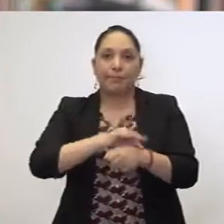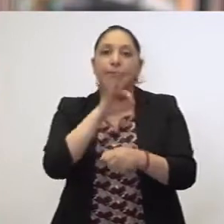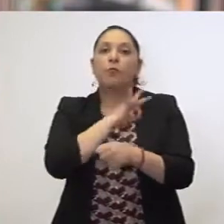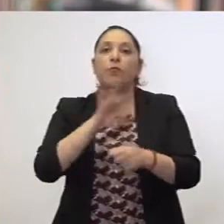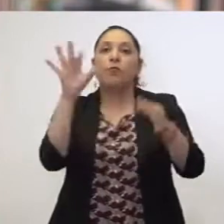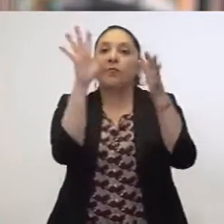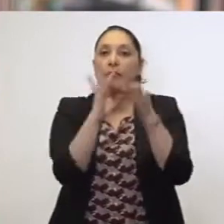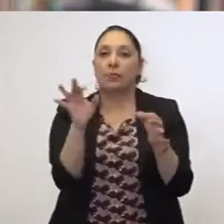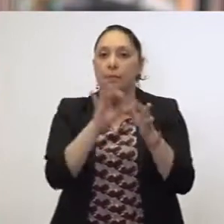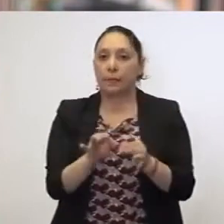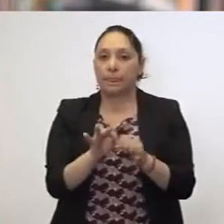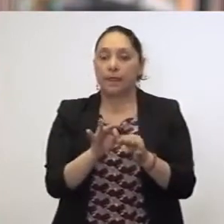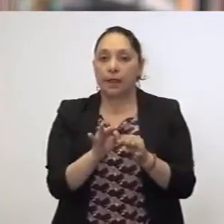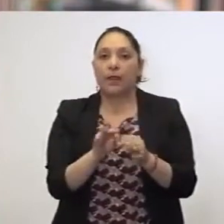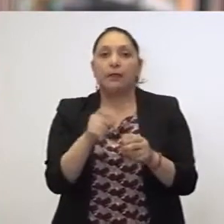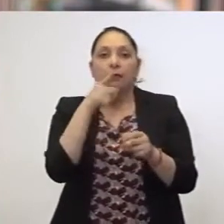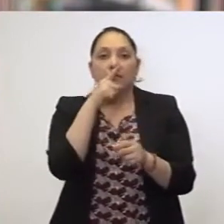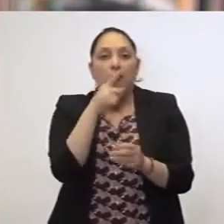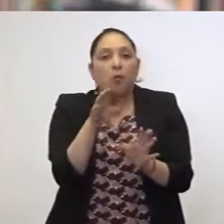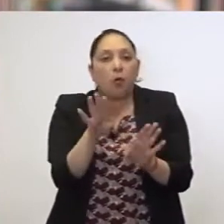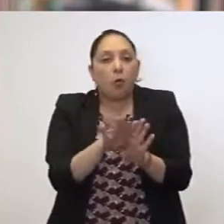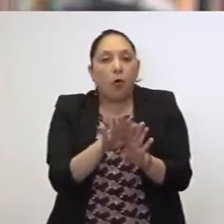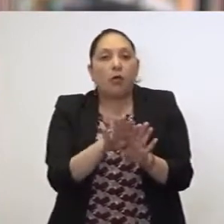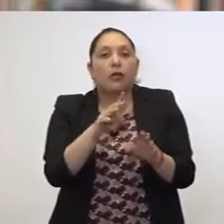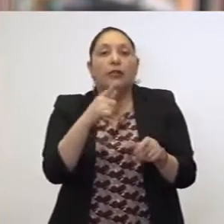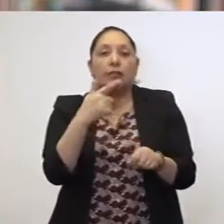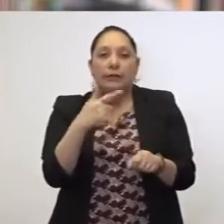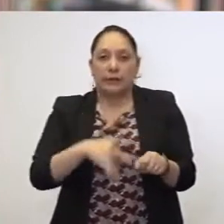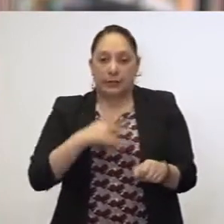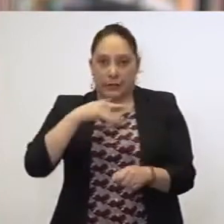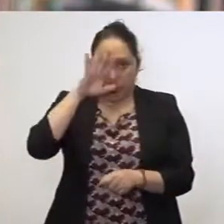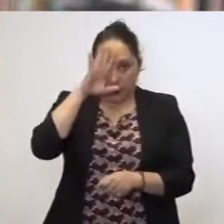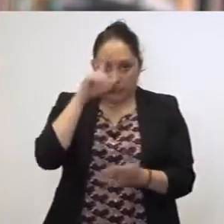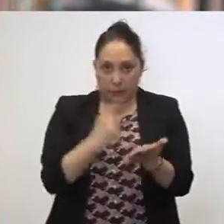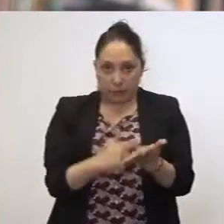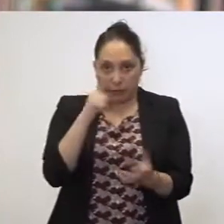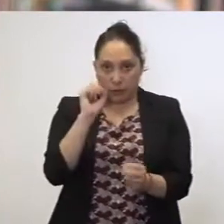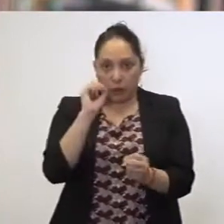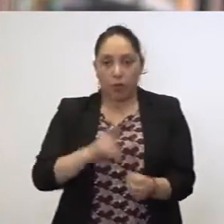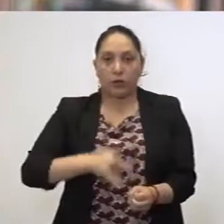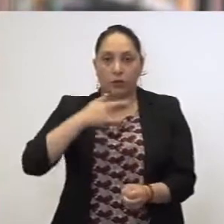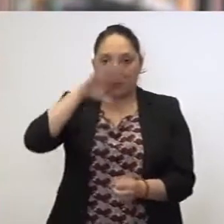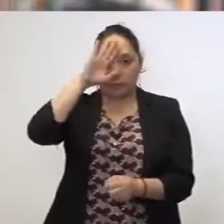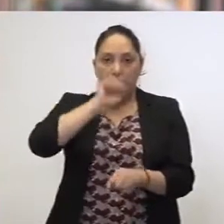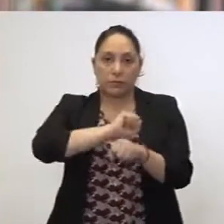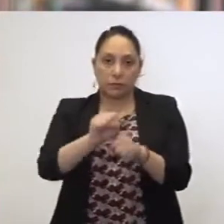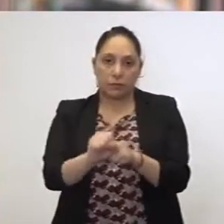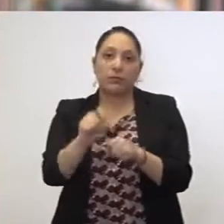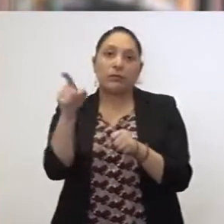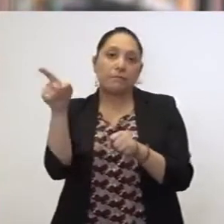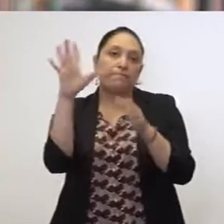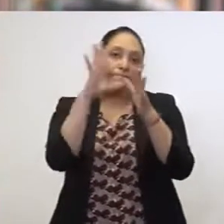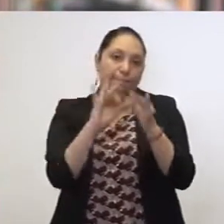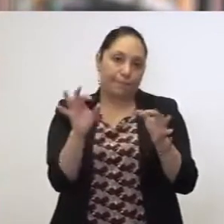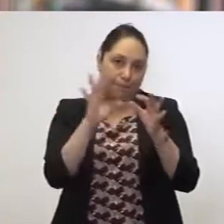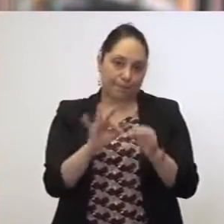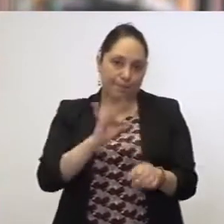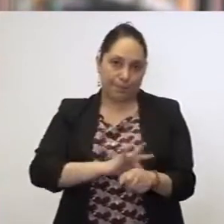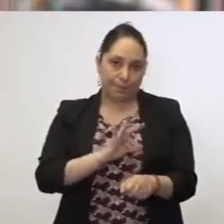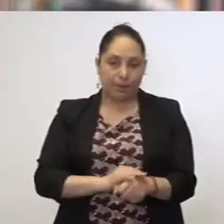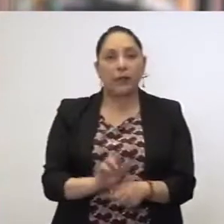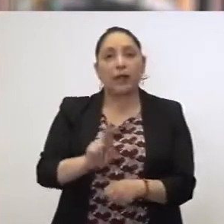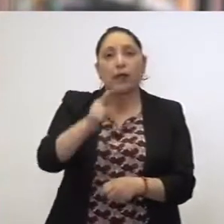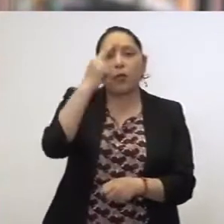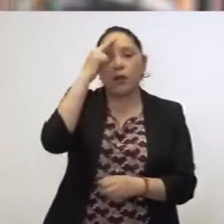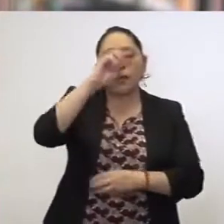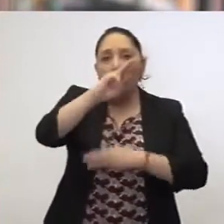orientarte si tus síntomas son graves o son leves y se te darán indicaciones. Recuerda que en el